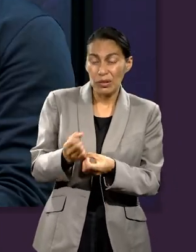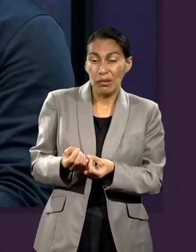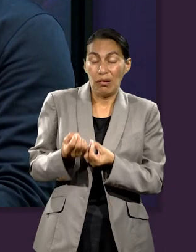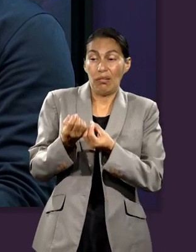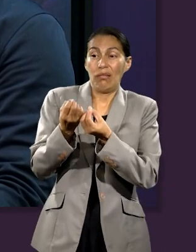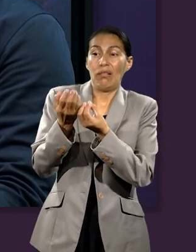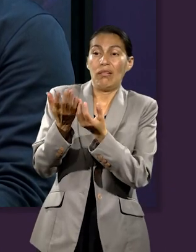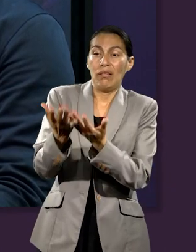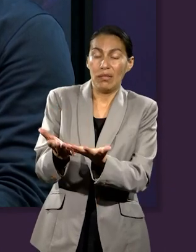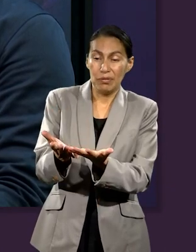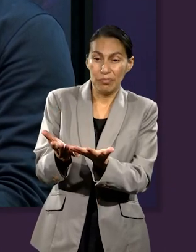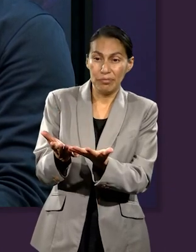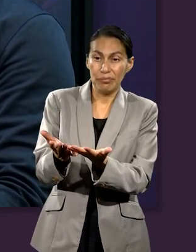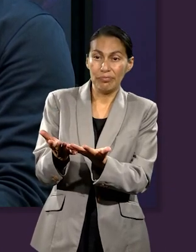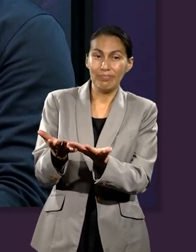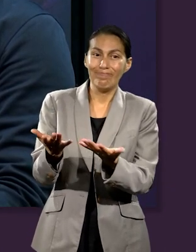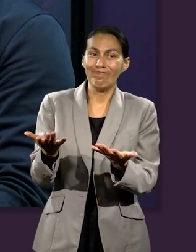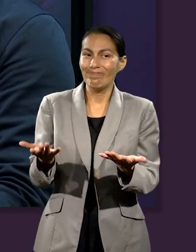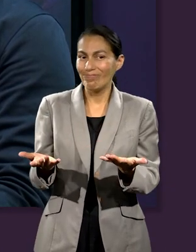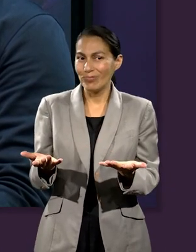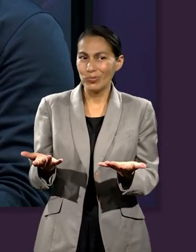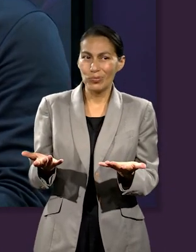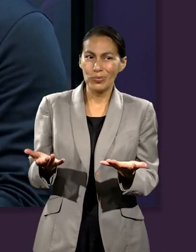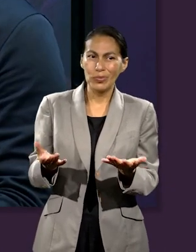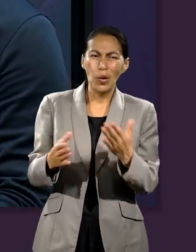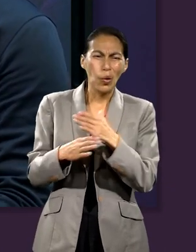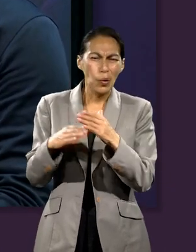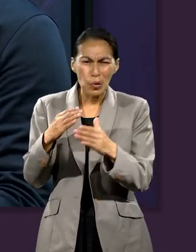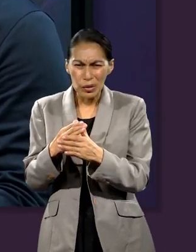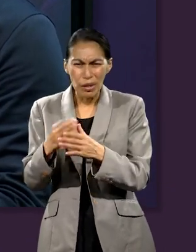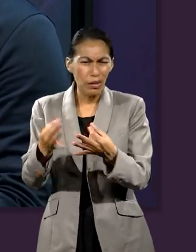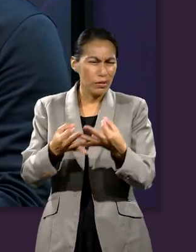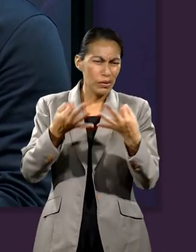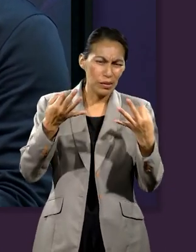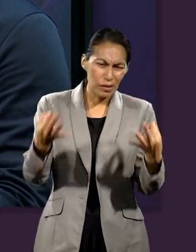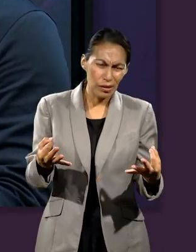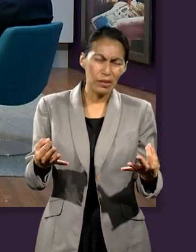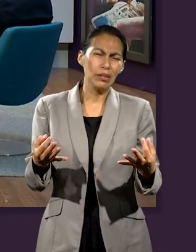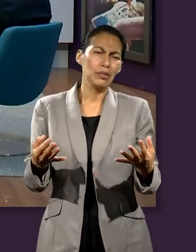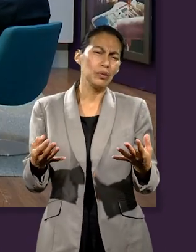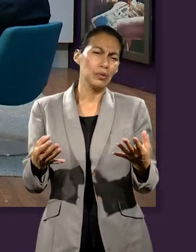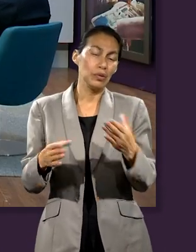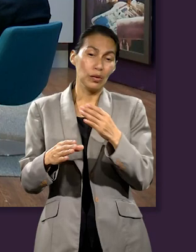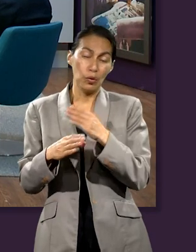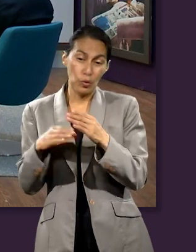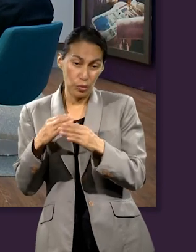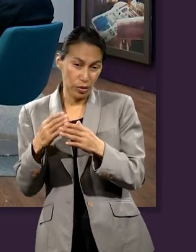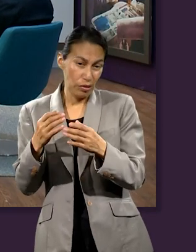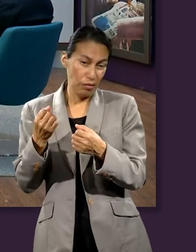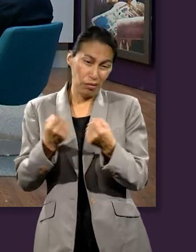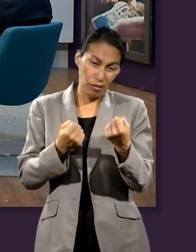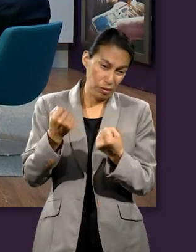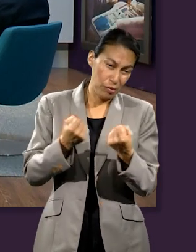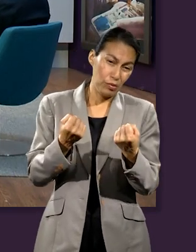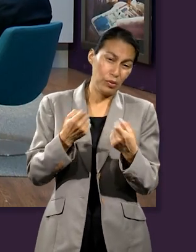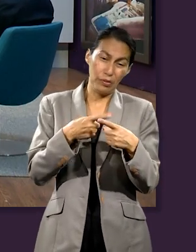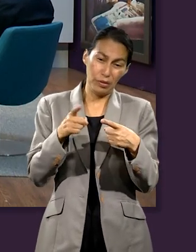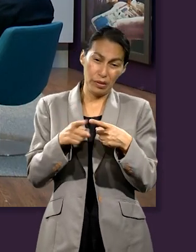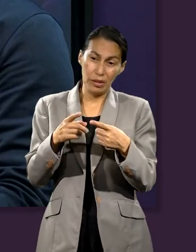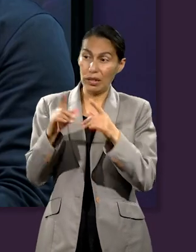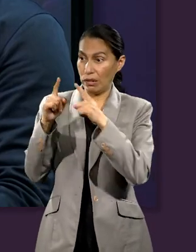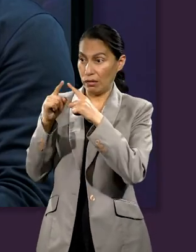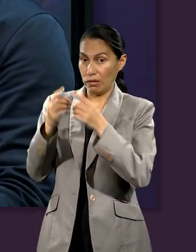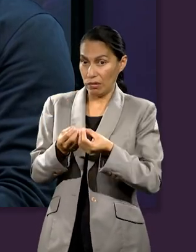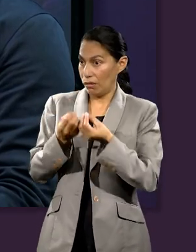ofrecen ciertas, vamos a decirlo, terrenos, propiedades hacia la iglesia.